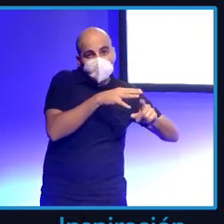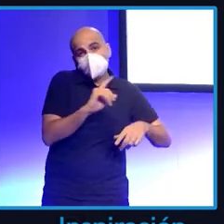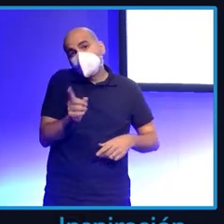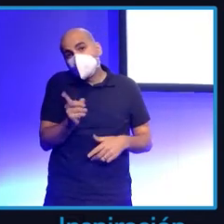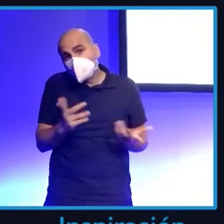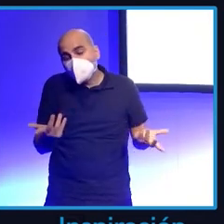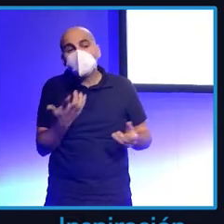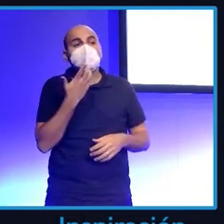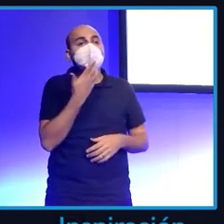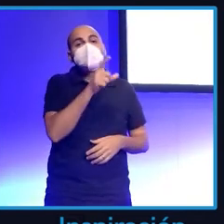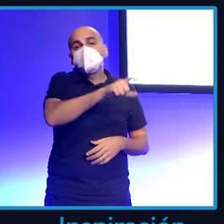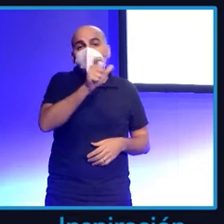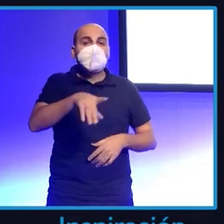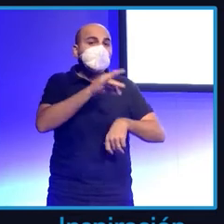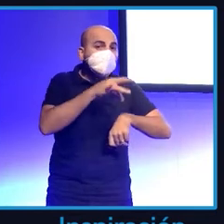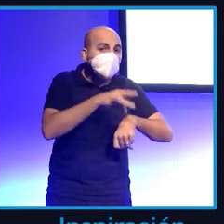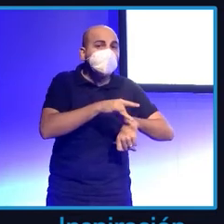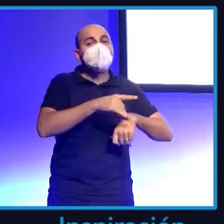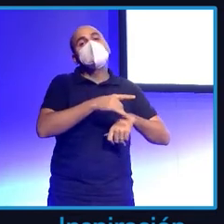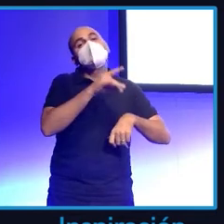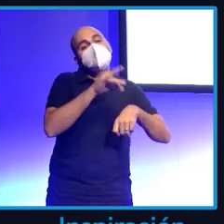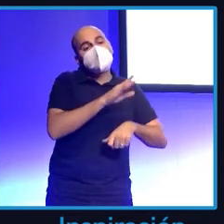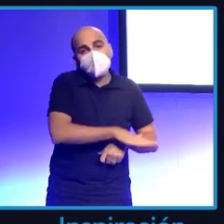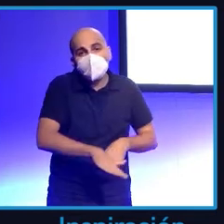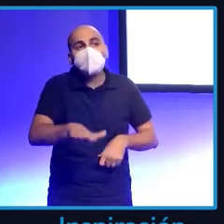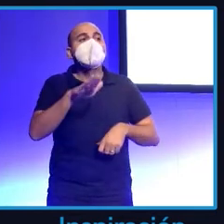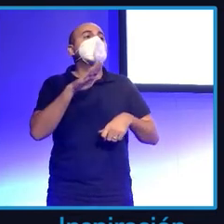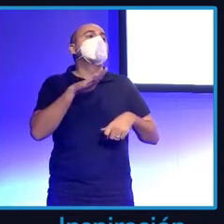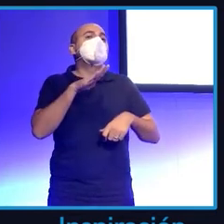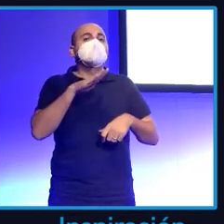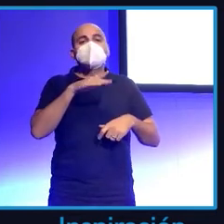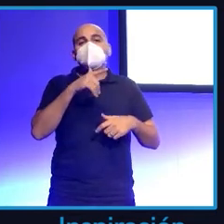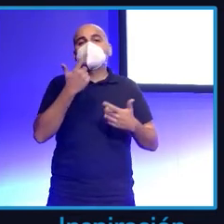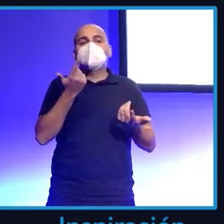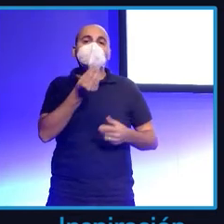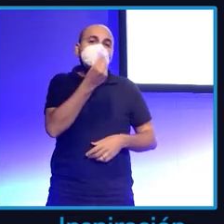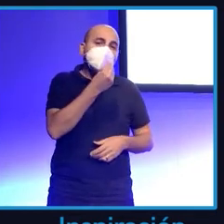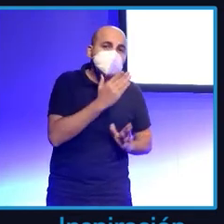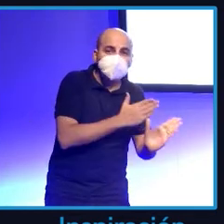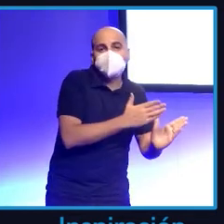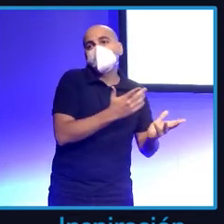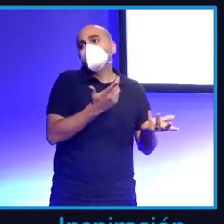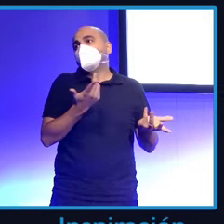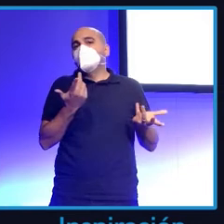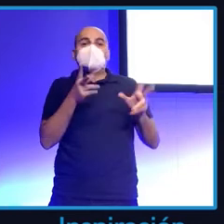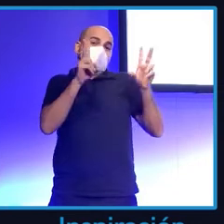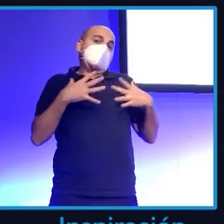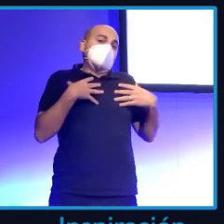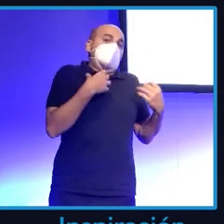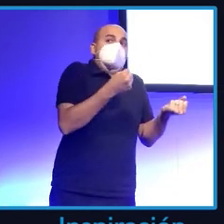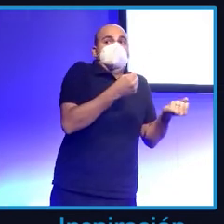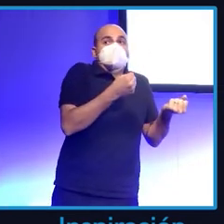nutricionistas, influencers de salud, que son los Cristiano Ronaldo salvando todas las distancias que se ponen las